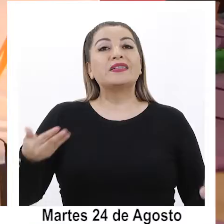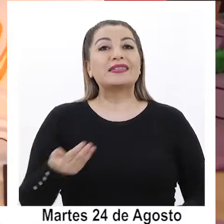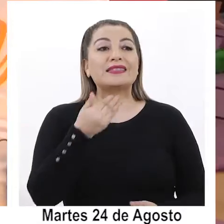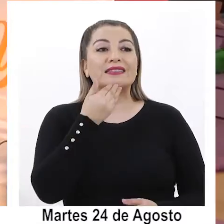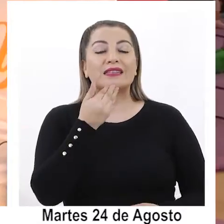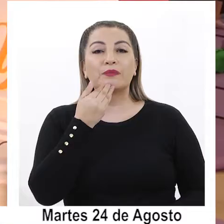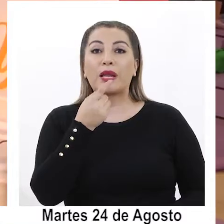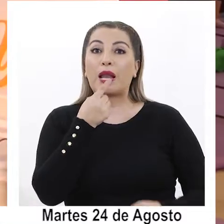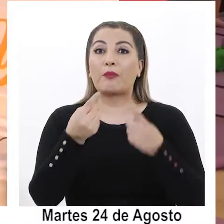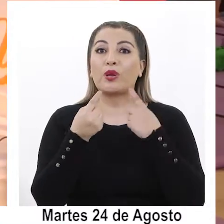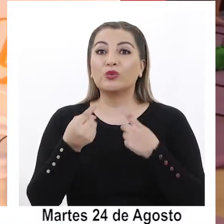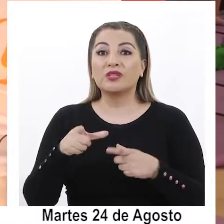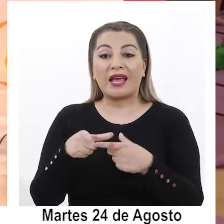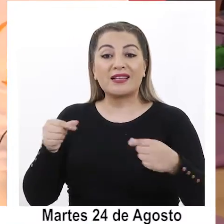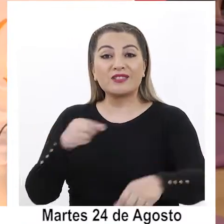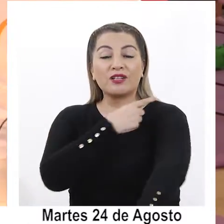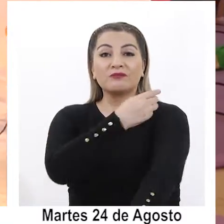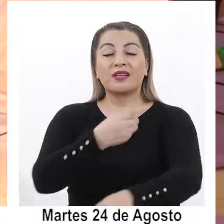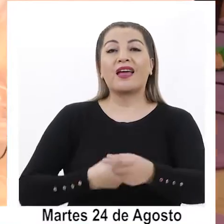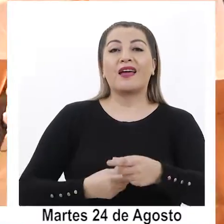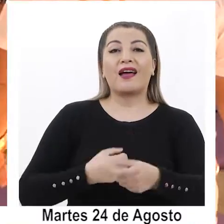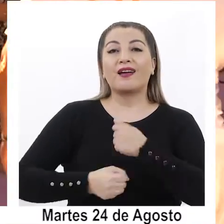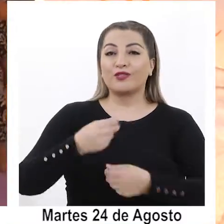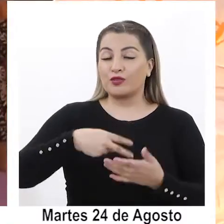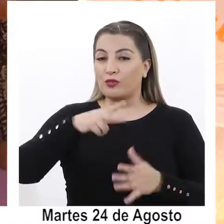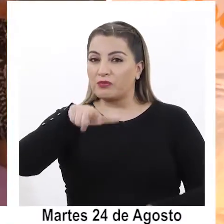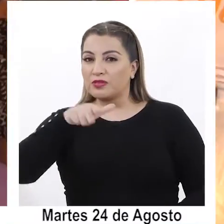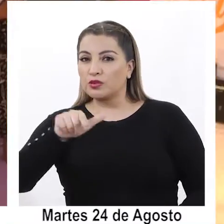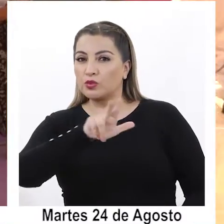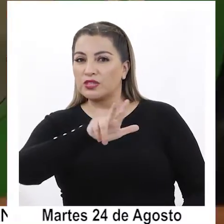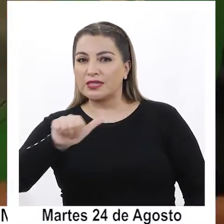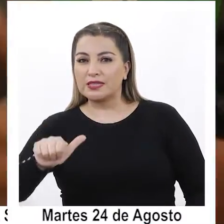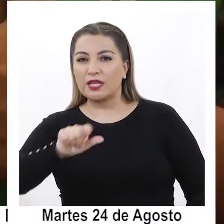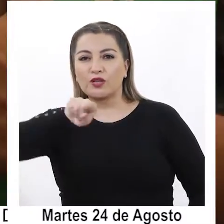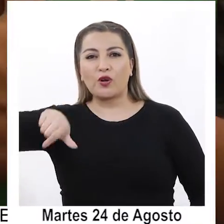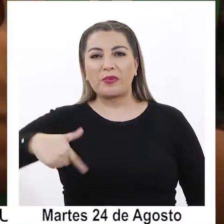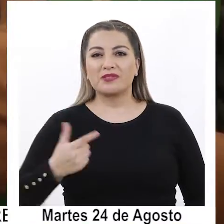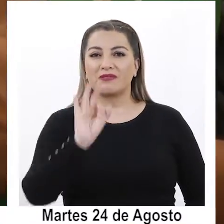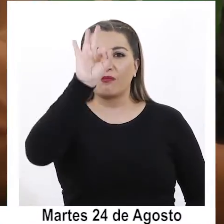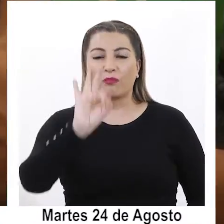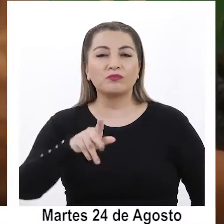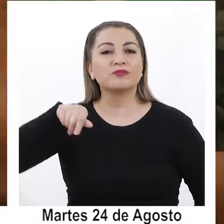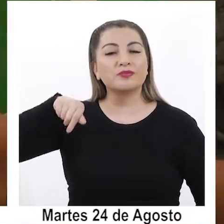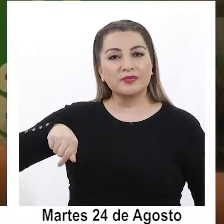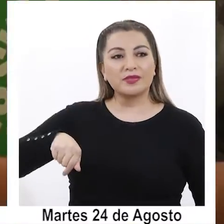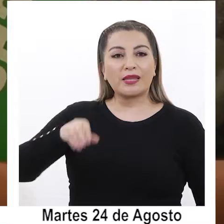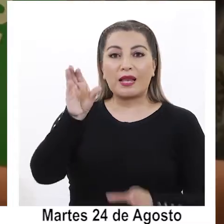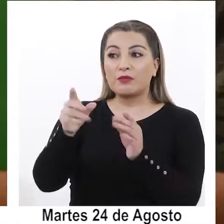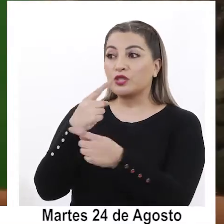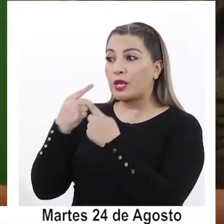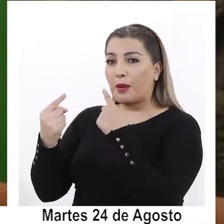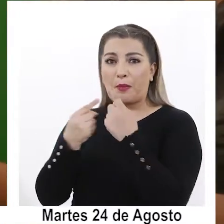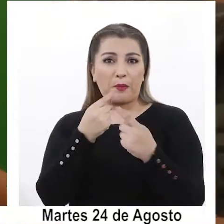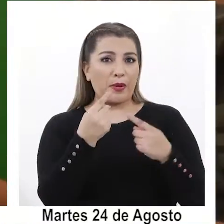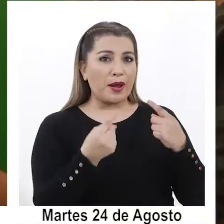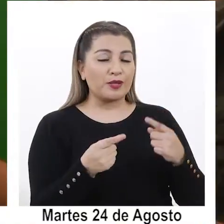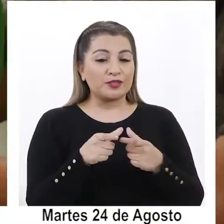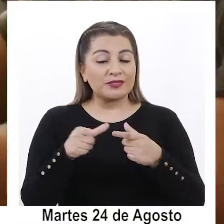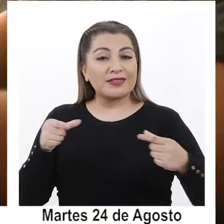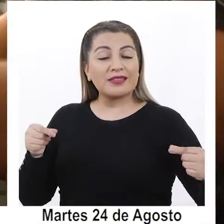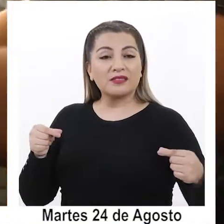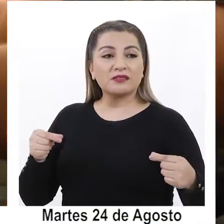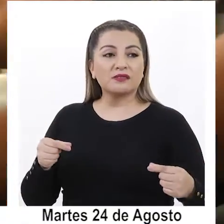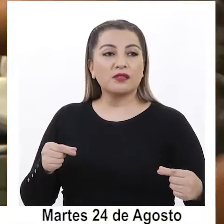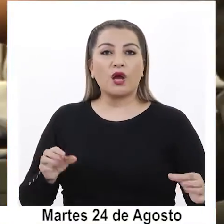nacional de salud de 2017, un 86,7% de los encuestados a nivel nacional